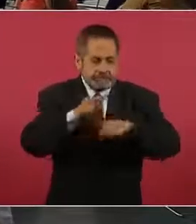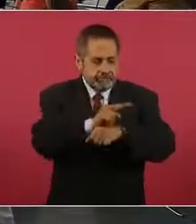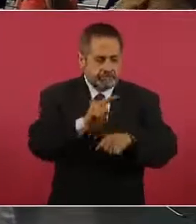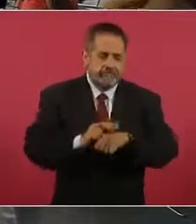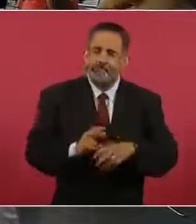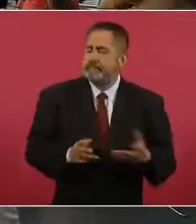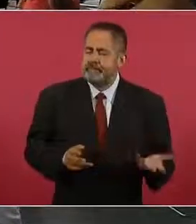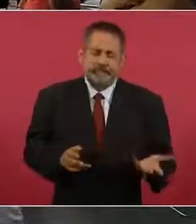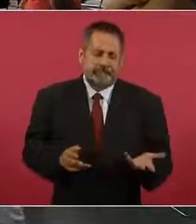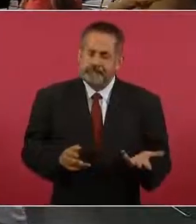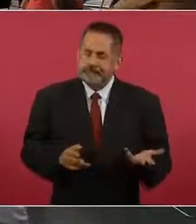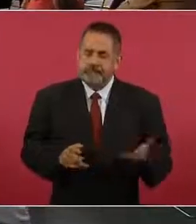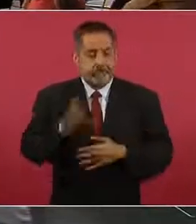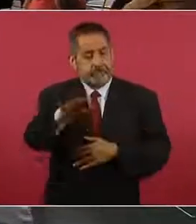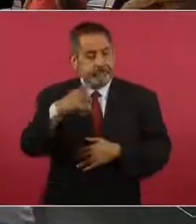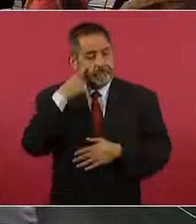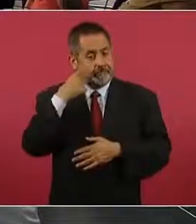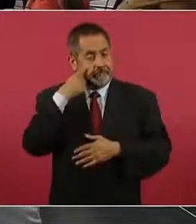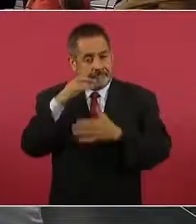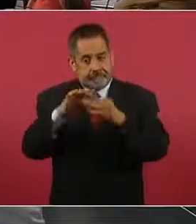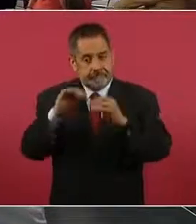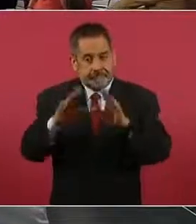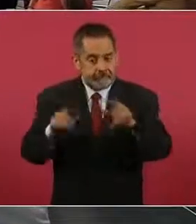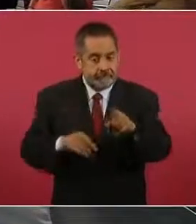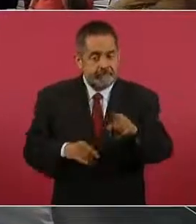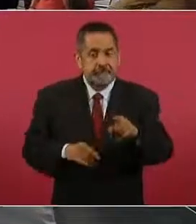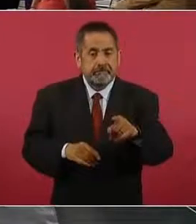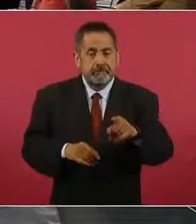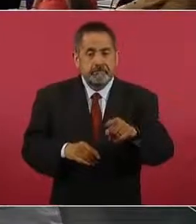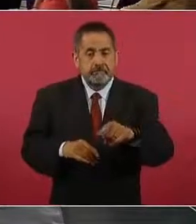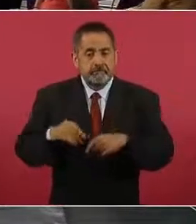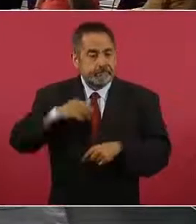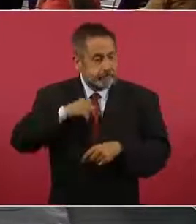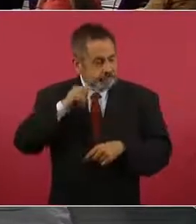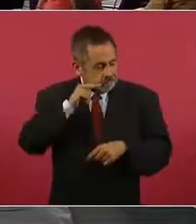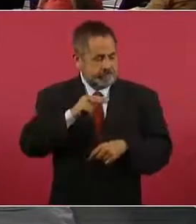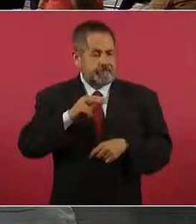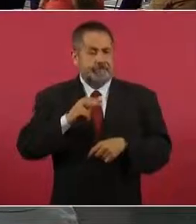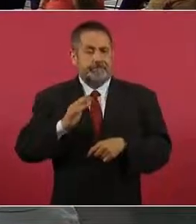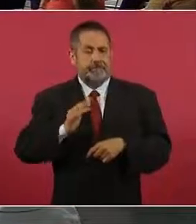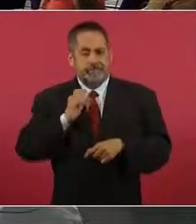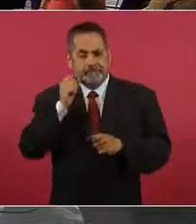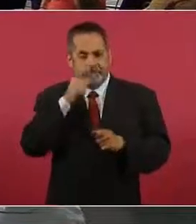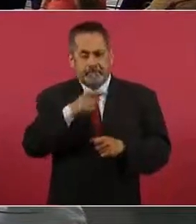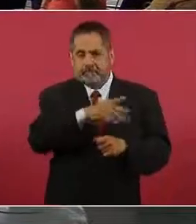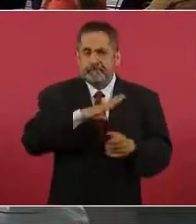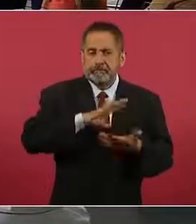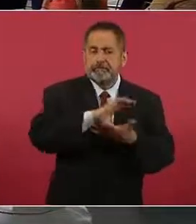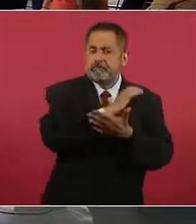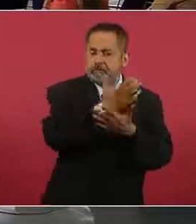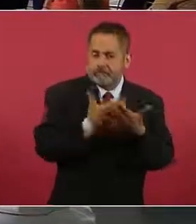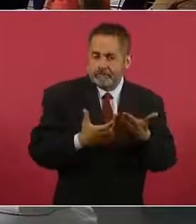llamó la atención que había un contrato